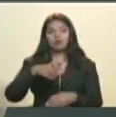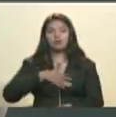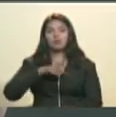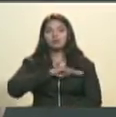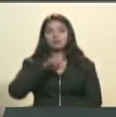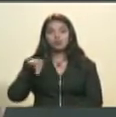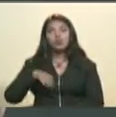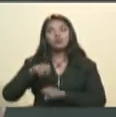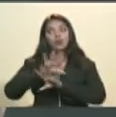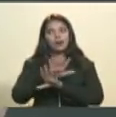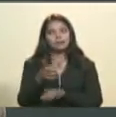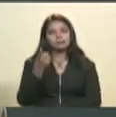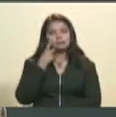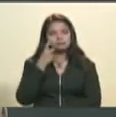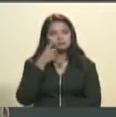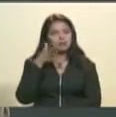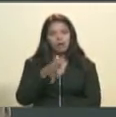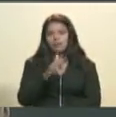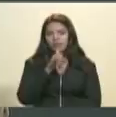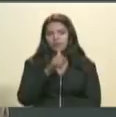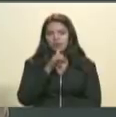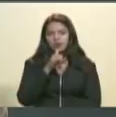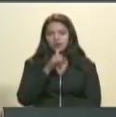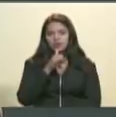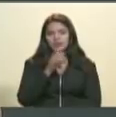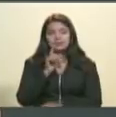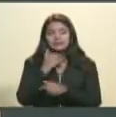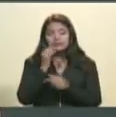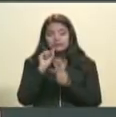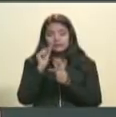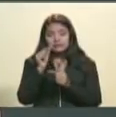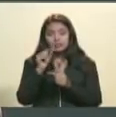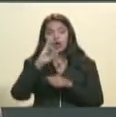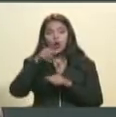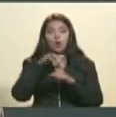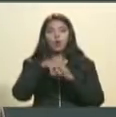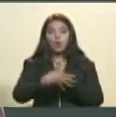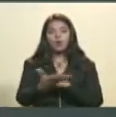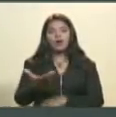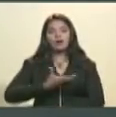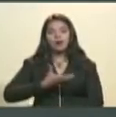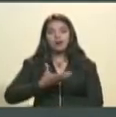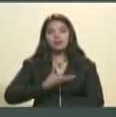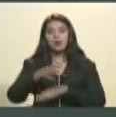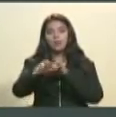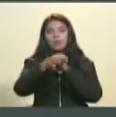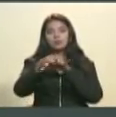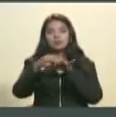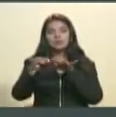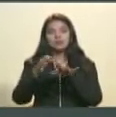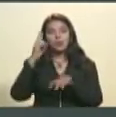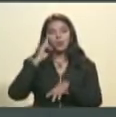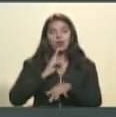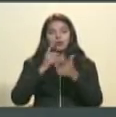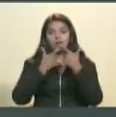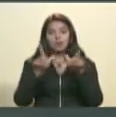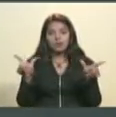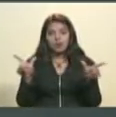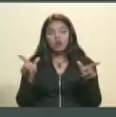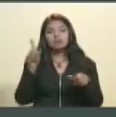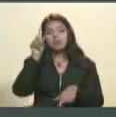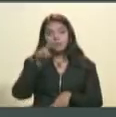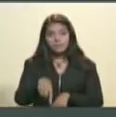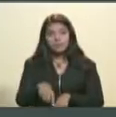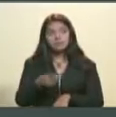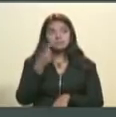por supuesto vamos a estar bien pendientes de la información que se va a generar en solo minutos. Jorge Rodríguez, alcalde del municipio Bolivariano Libertador, quien también